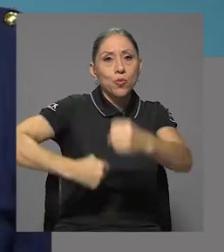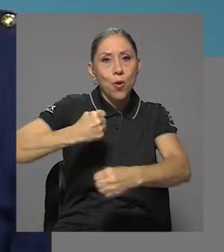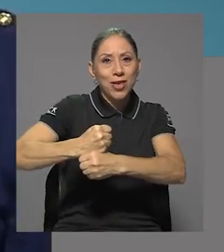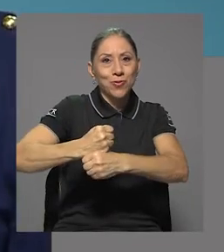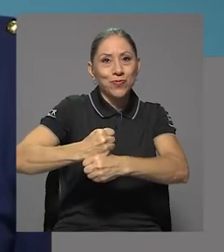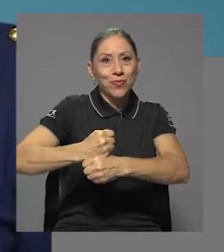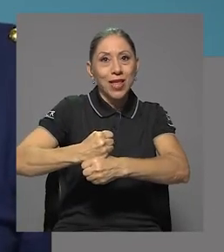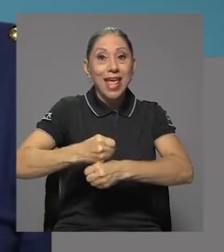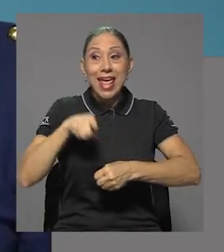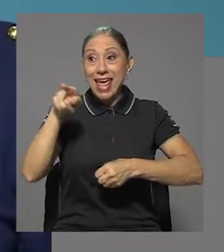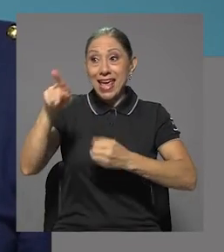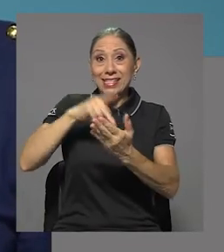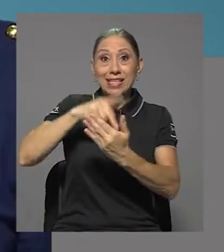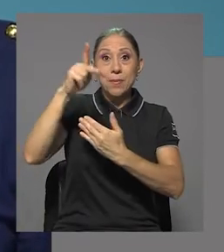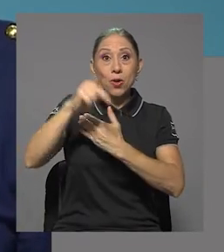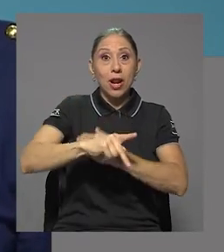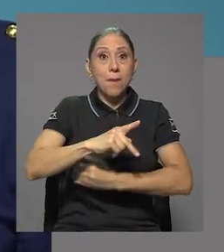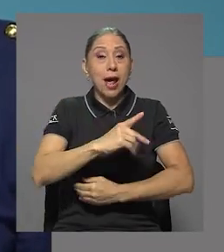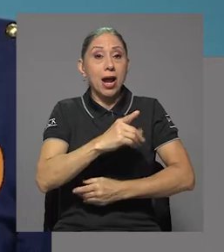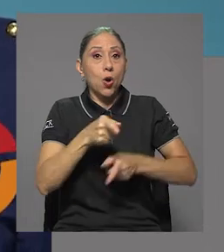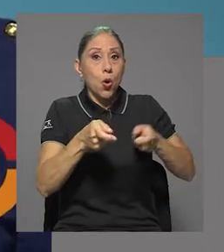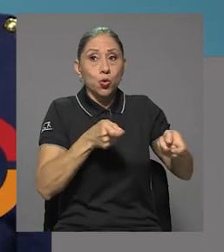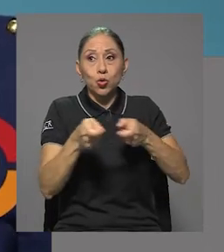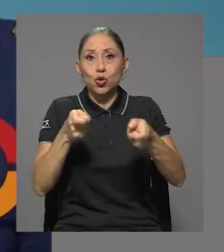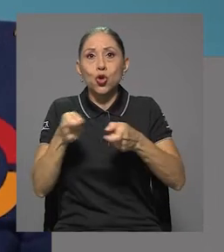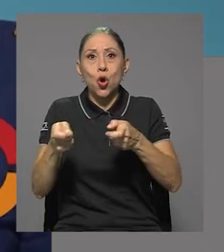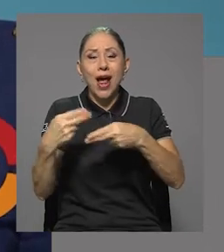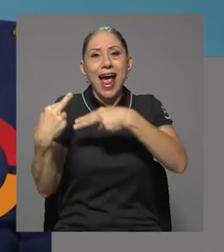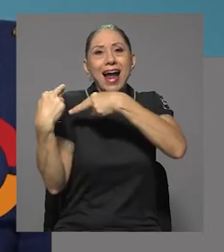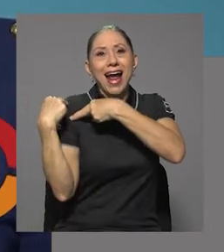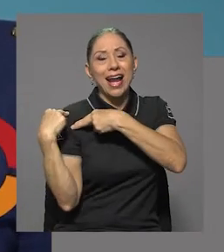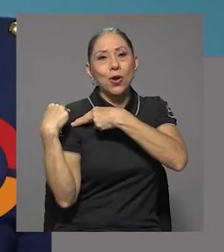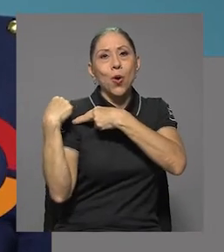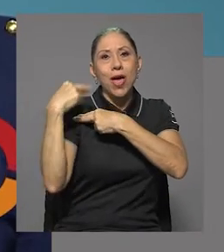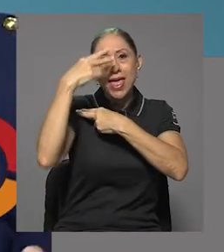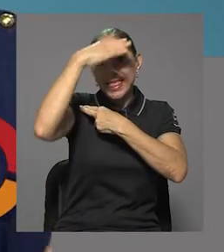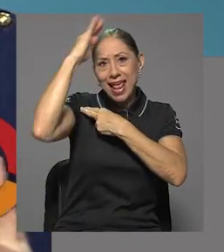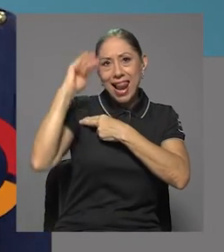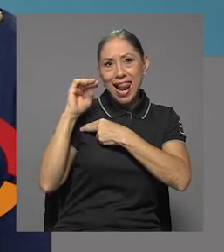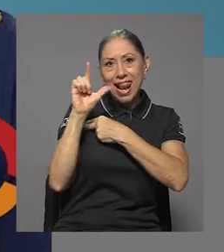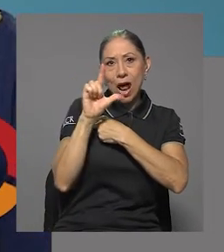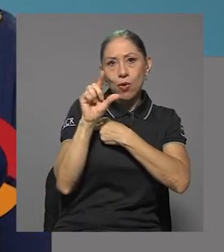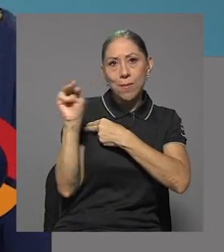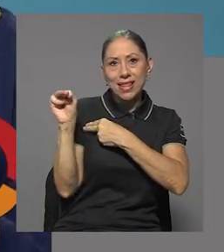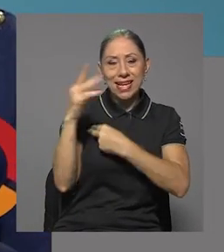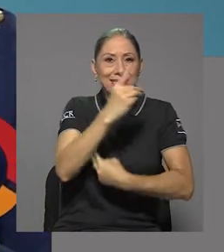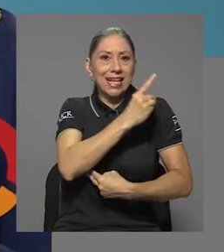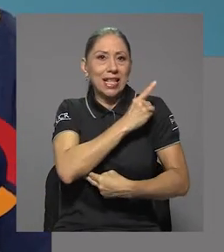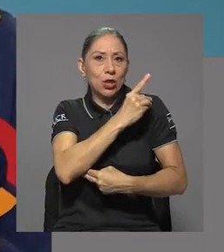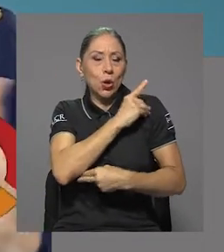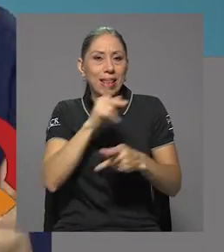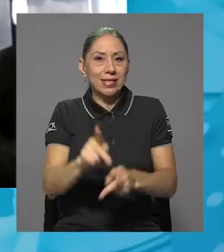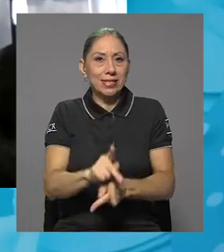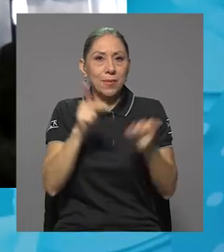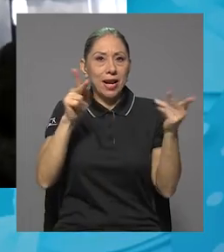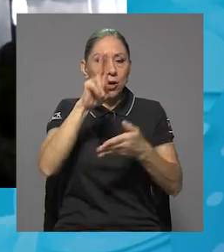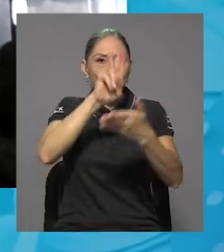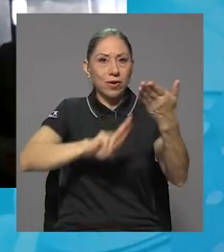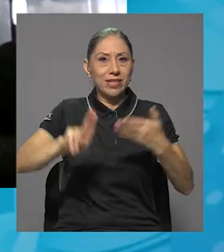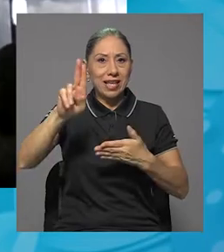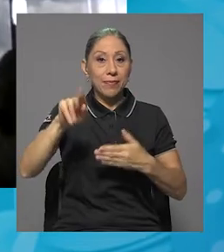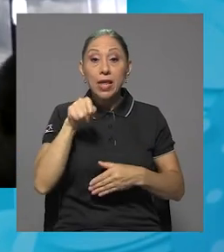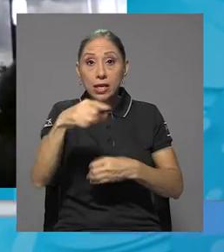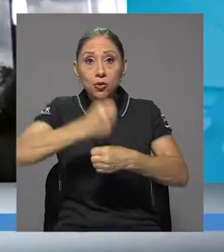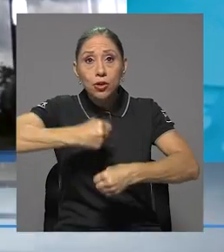La conducción del programa está a cargo de Laura Martínez, directora del Semanario Universidad. Es un